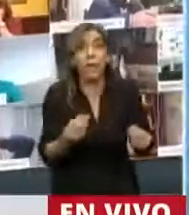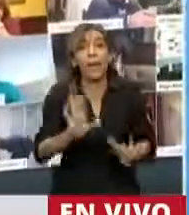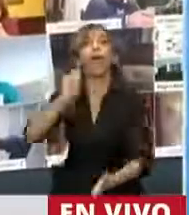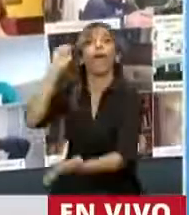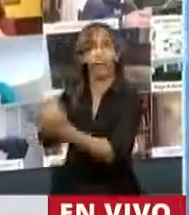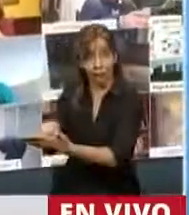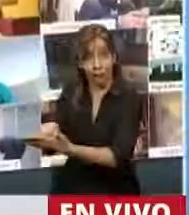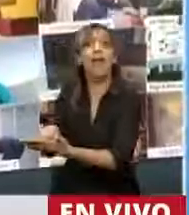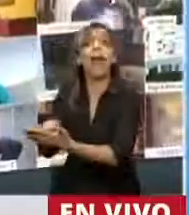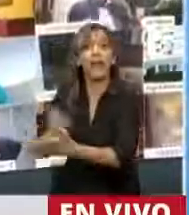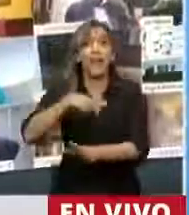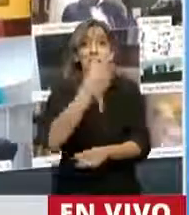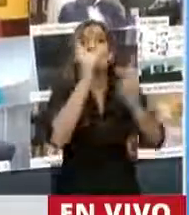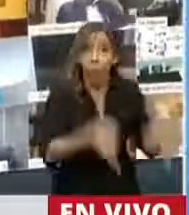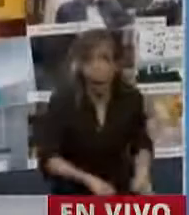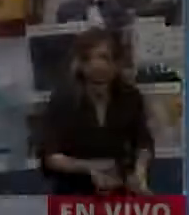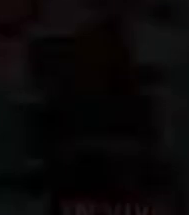pagaron a los fondos buitres igual después hicieron el ajuste.